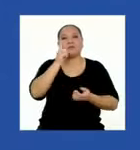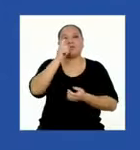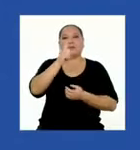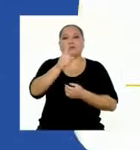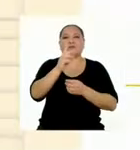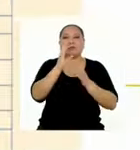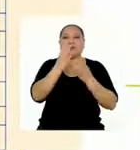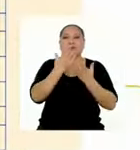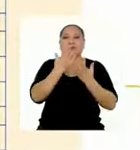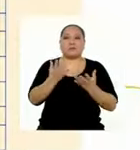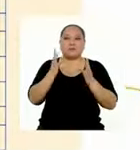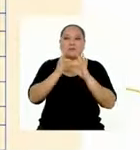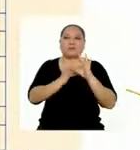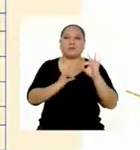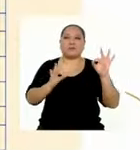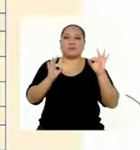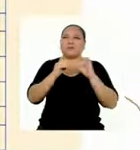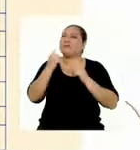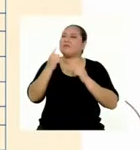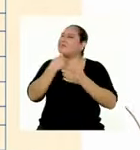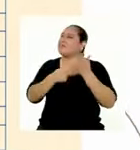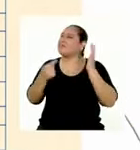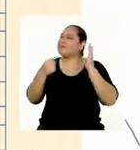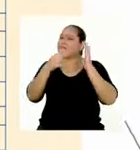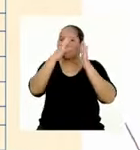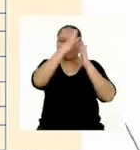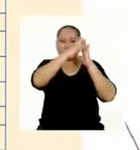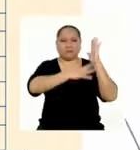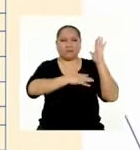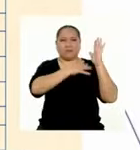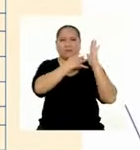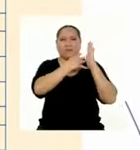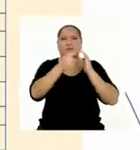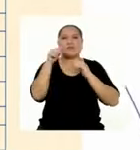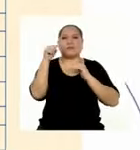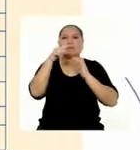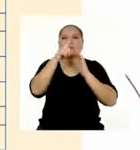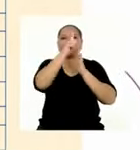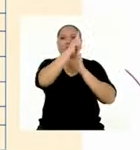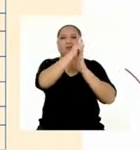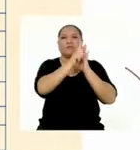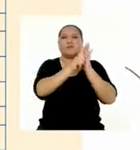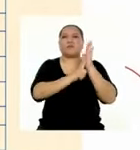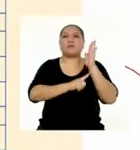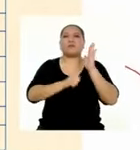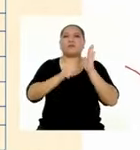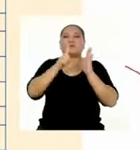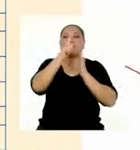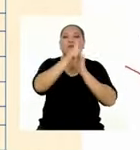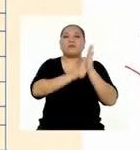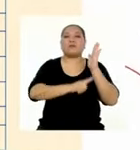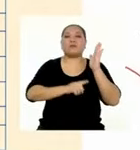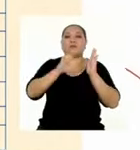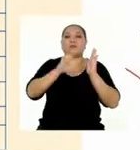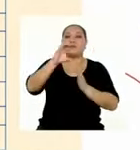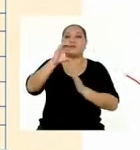instrumento. ¿Qué es esa tabla, profesora? Es una lista de cotejo.